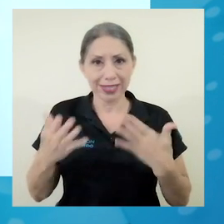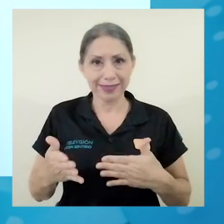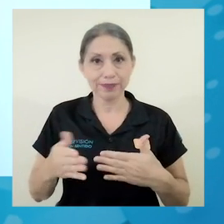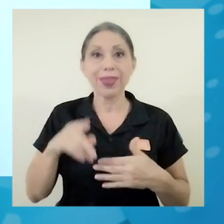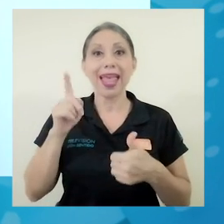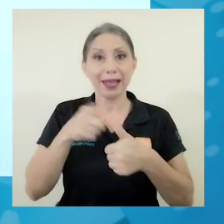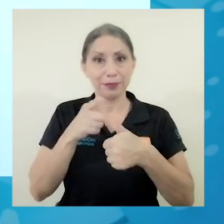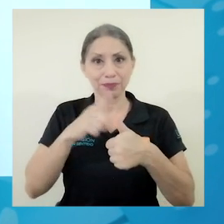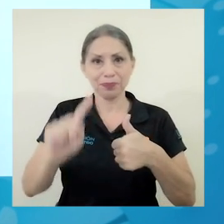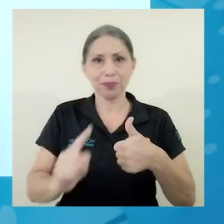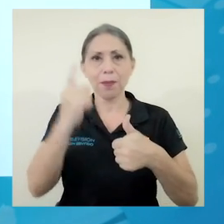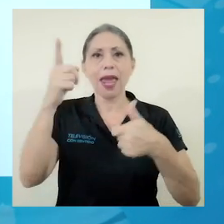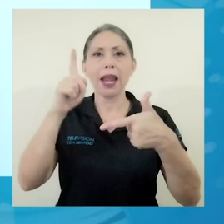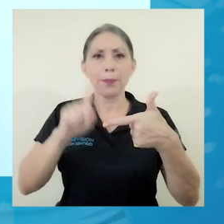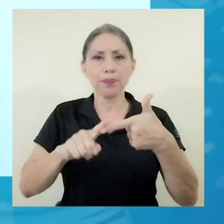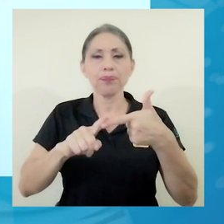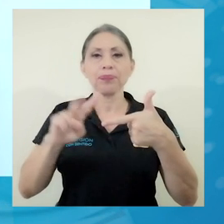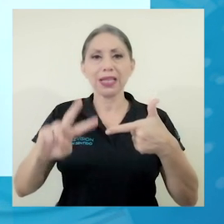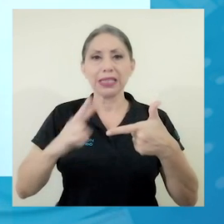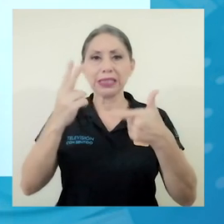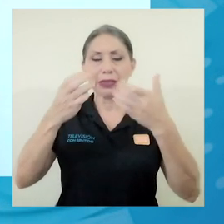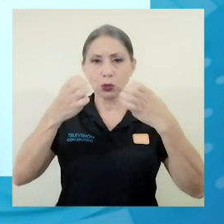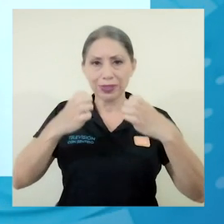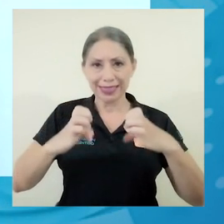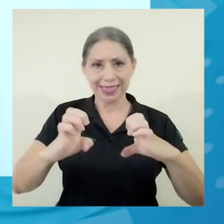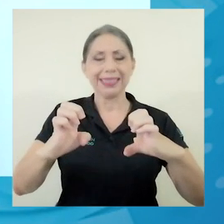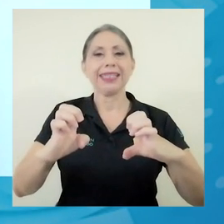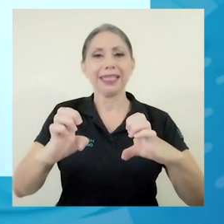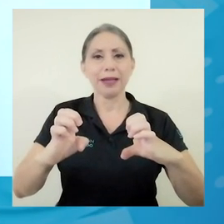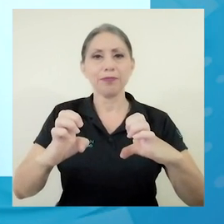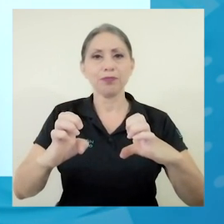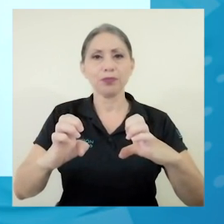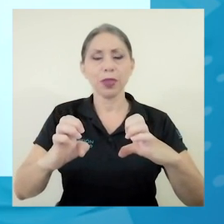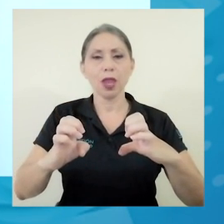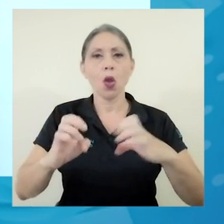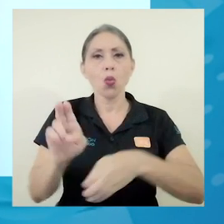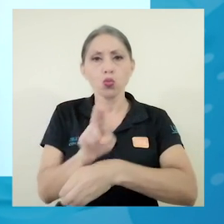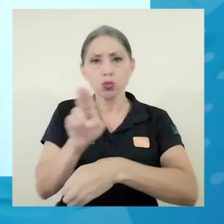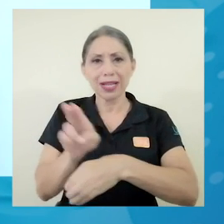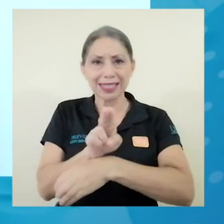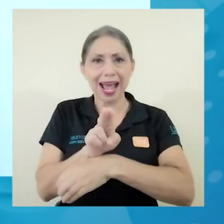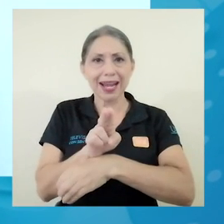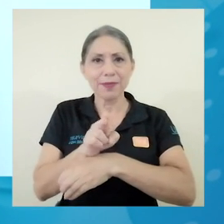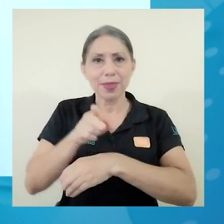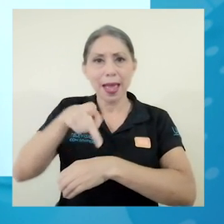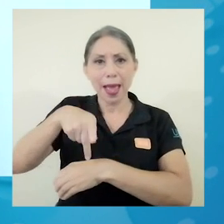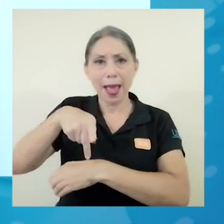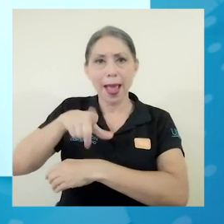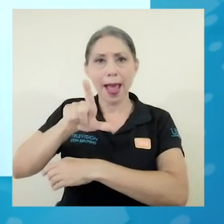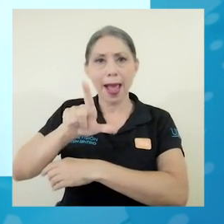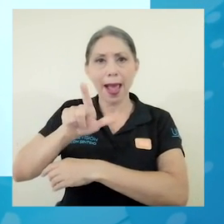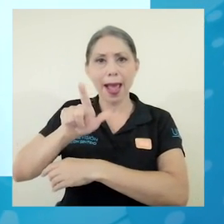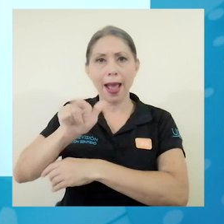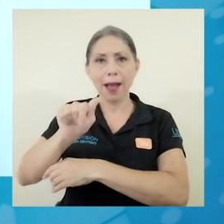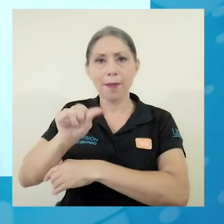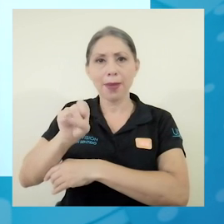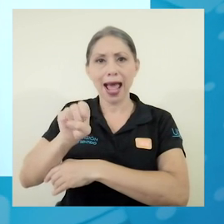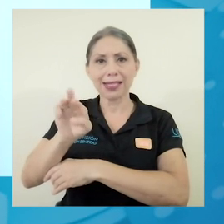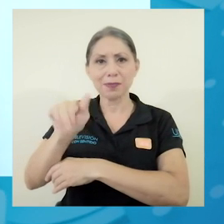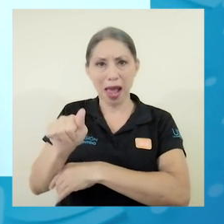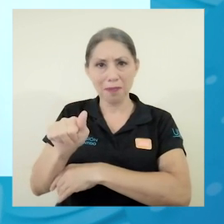esa es la primera. La segunda estrategia es utilizar el plasma de los pacientes